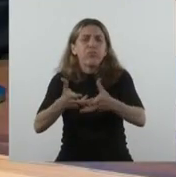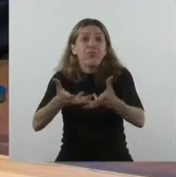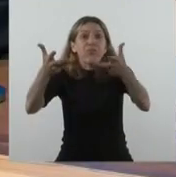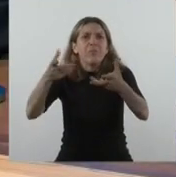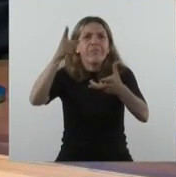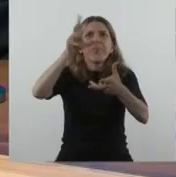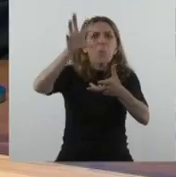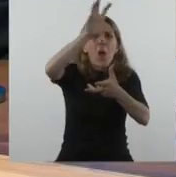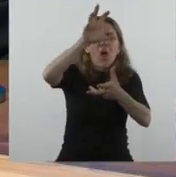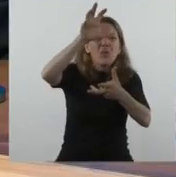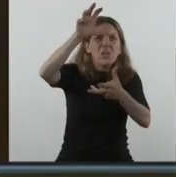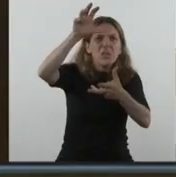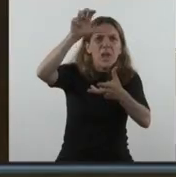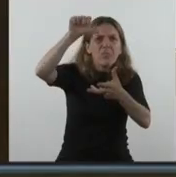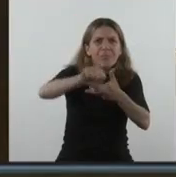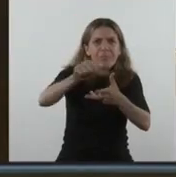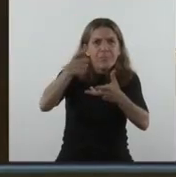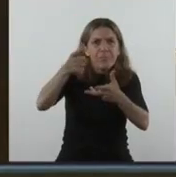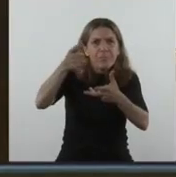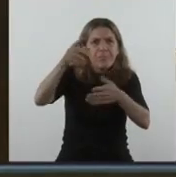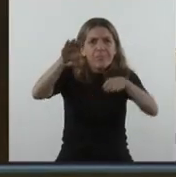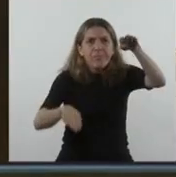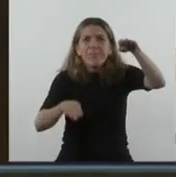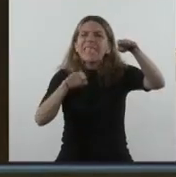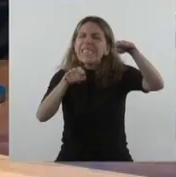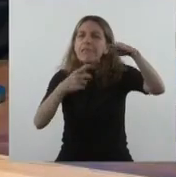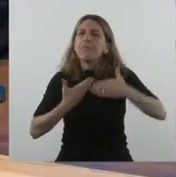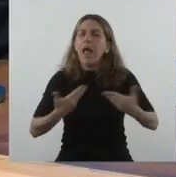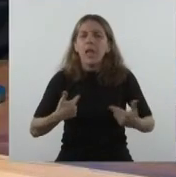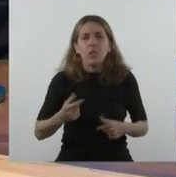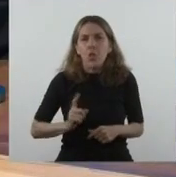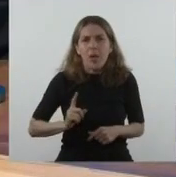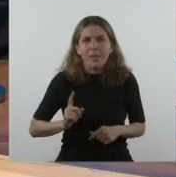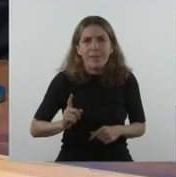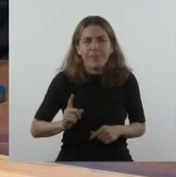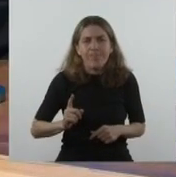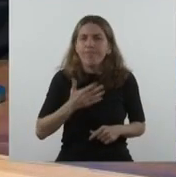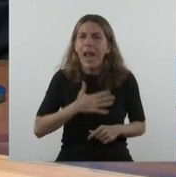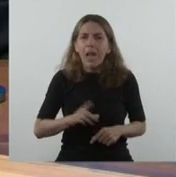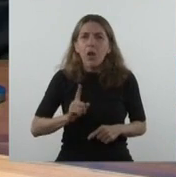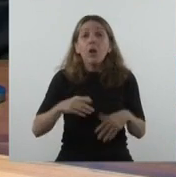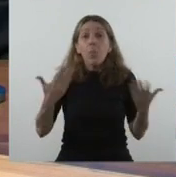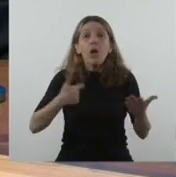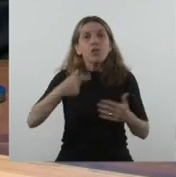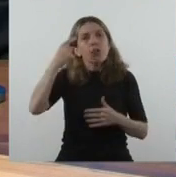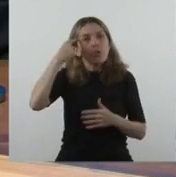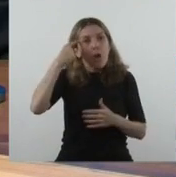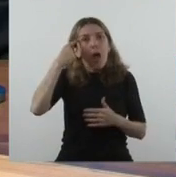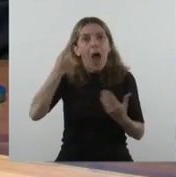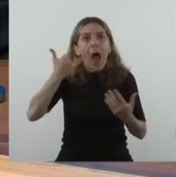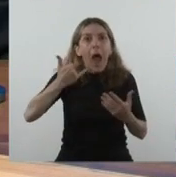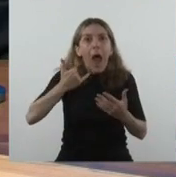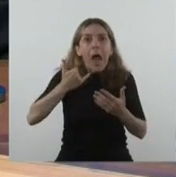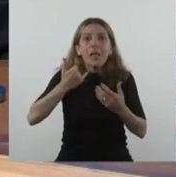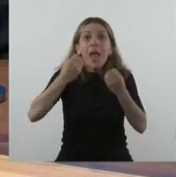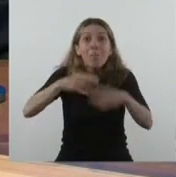eso no me hace feliz. Por eso yo siento que cuando estamos avanzando en obras de este tipo y estamos